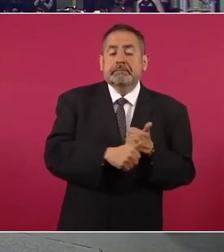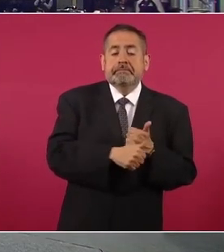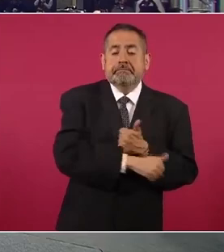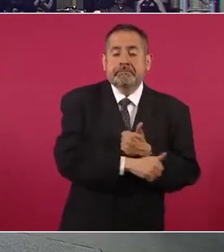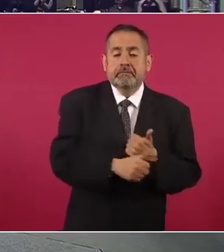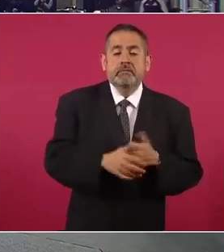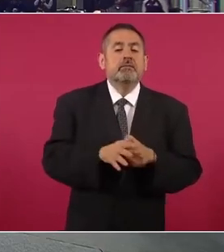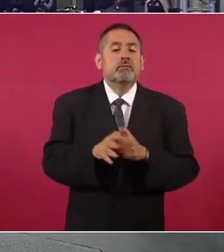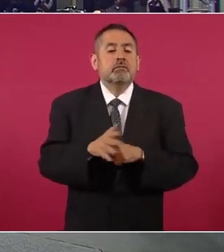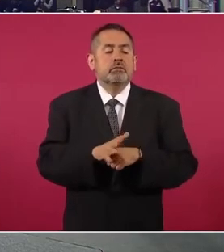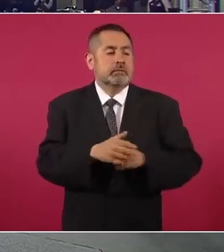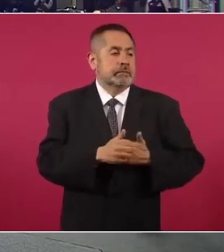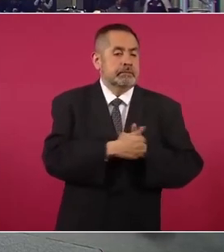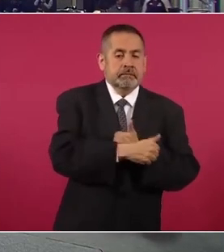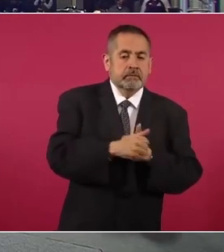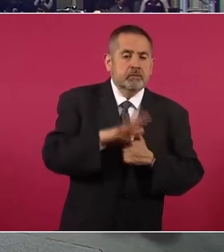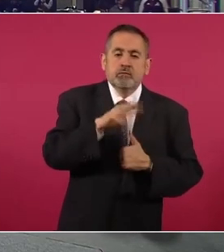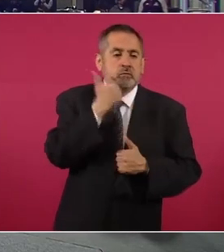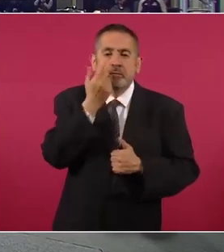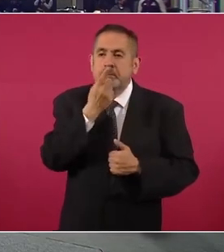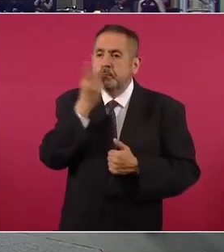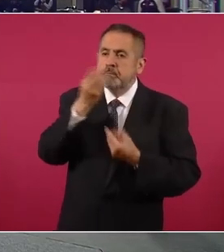lo que no querían decir.